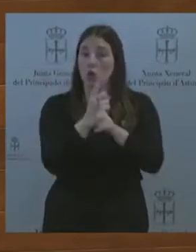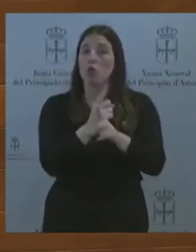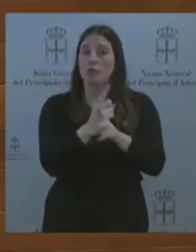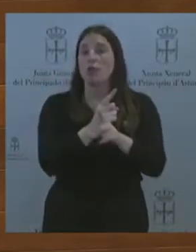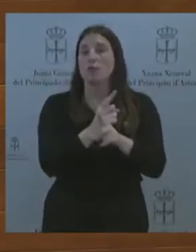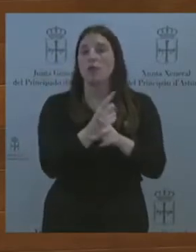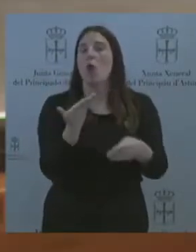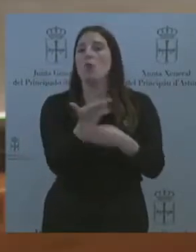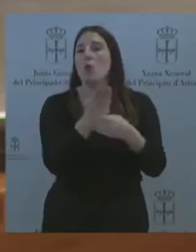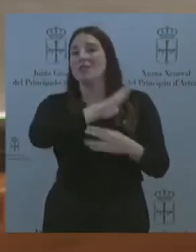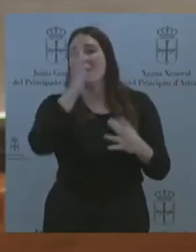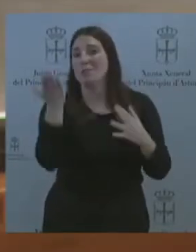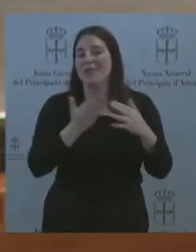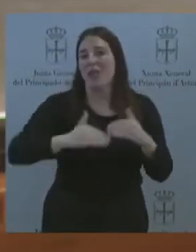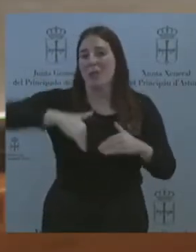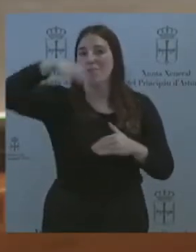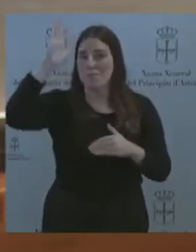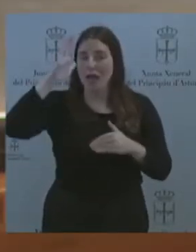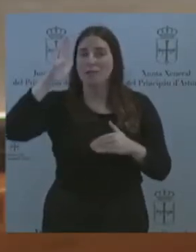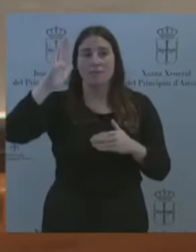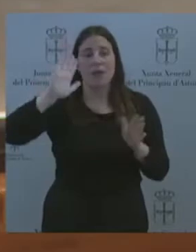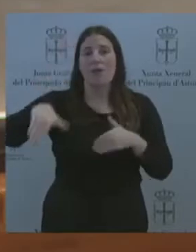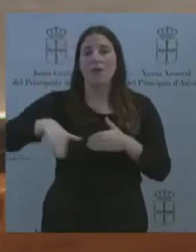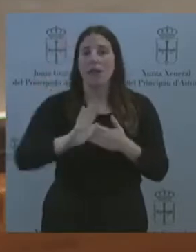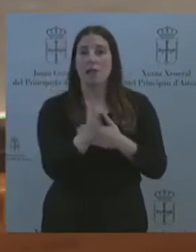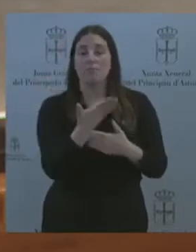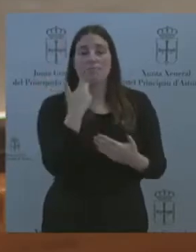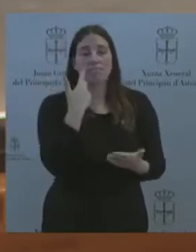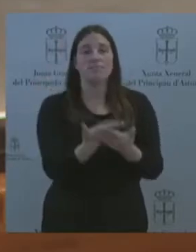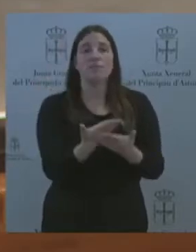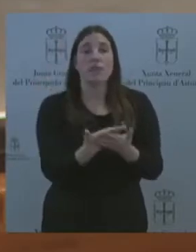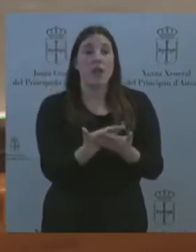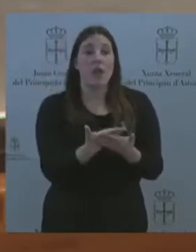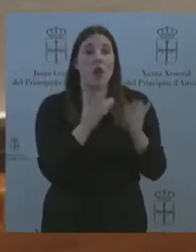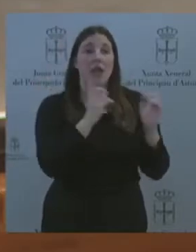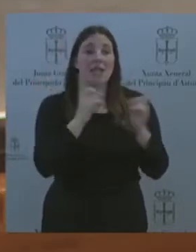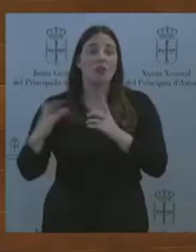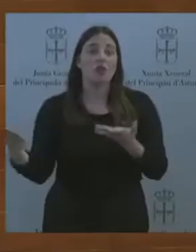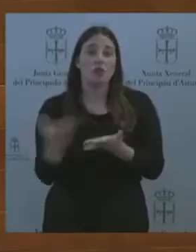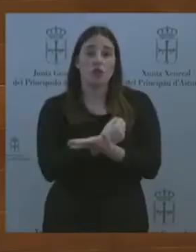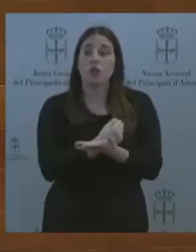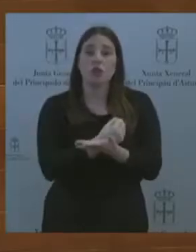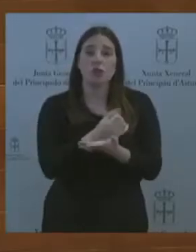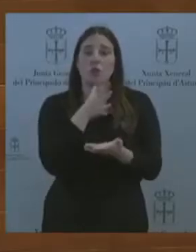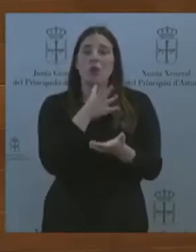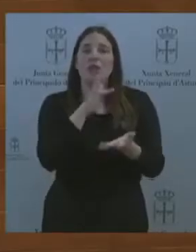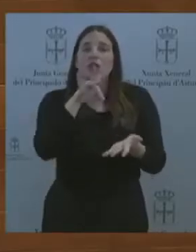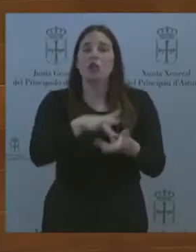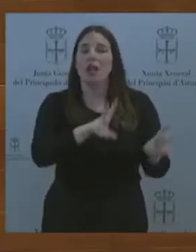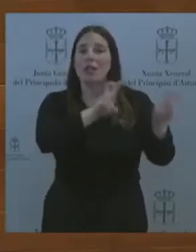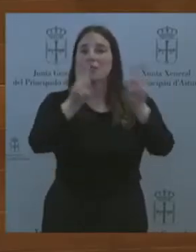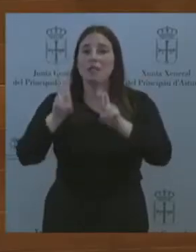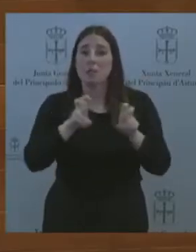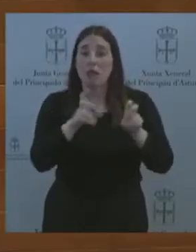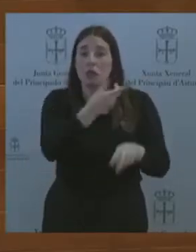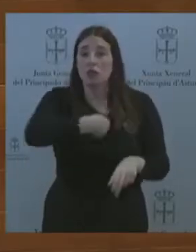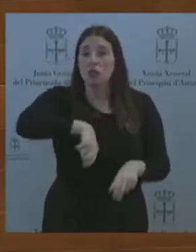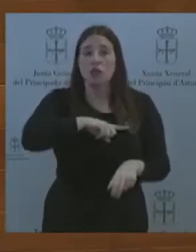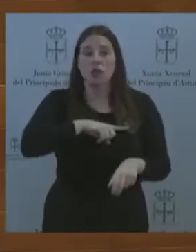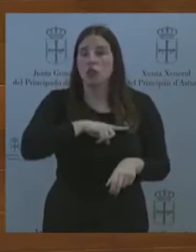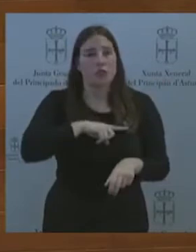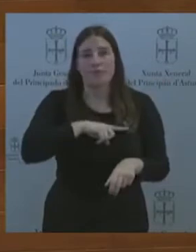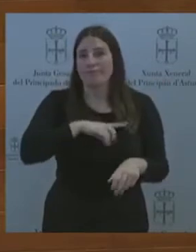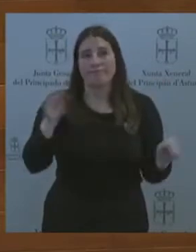justificados en todos los casos, ya que abarcan materias de las que estamos absolutamente distanciados y en las que jamás,